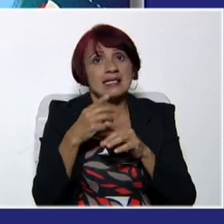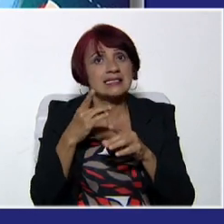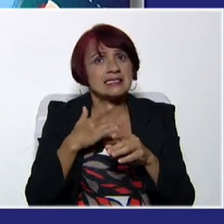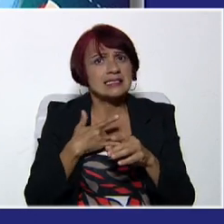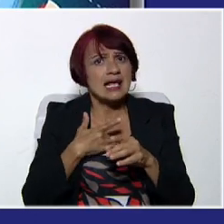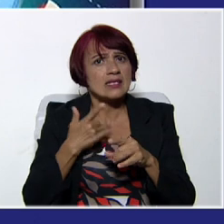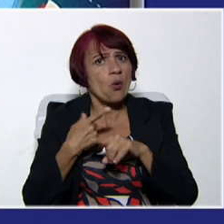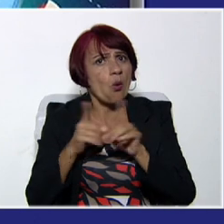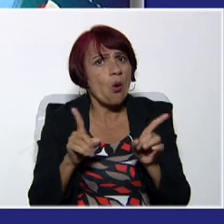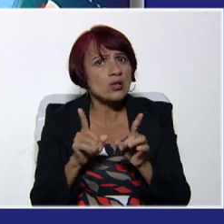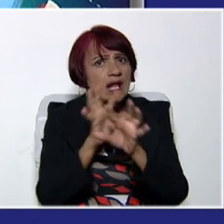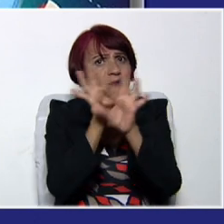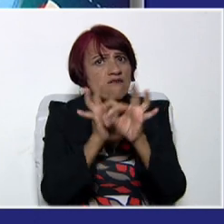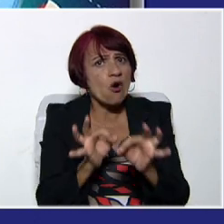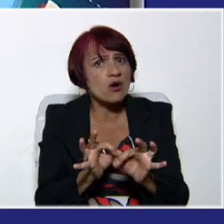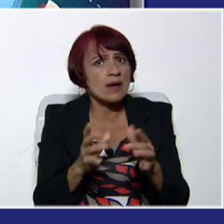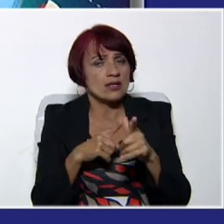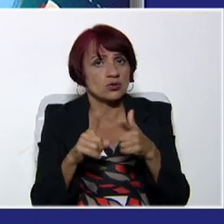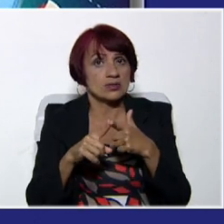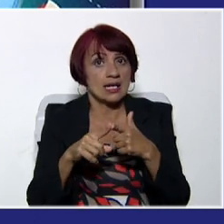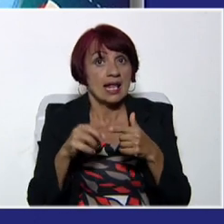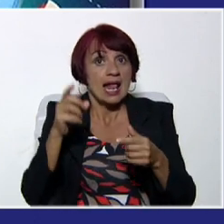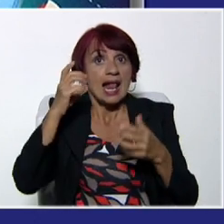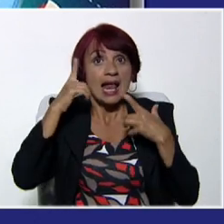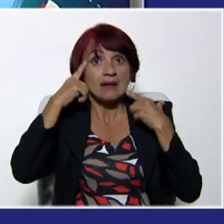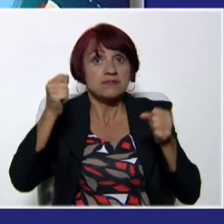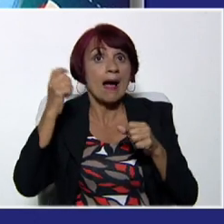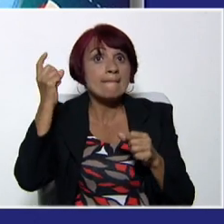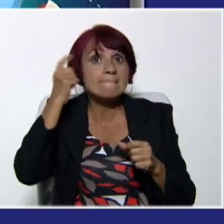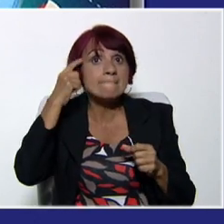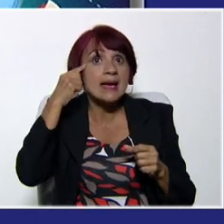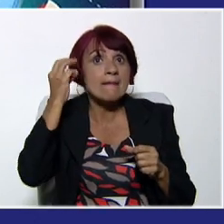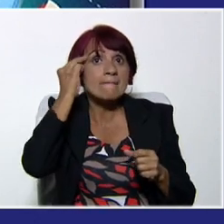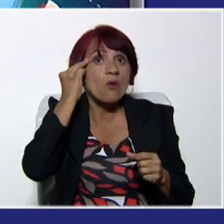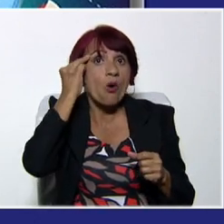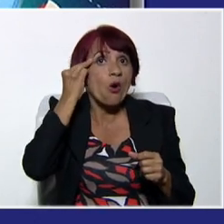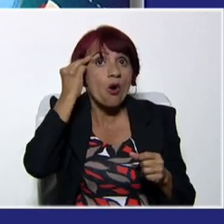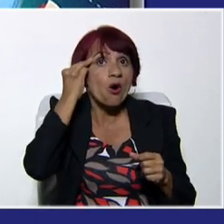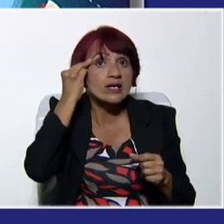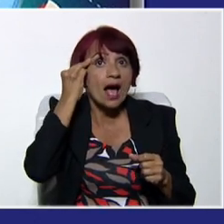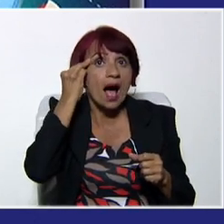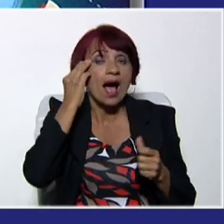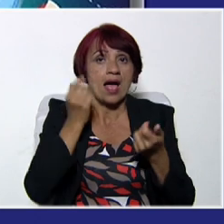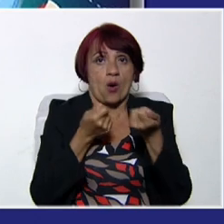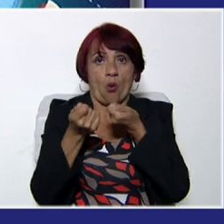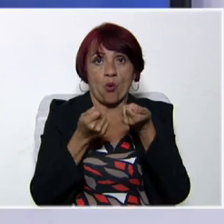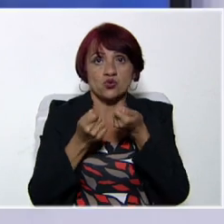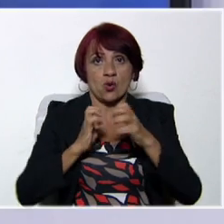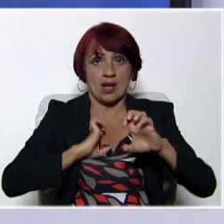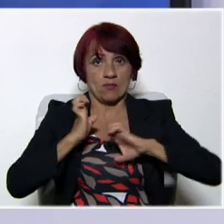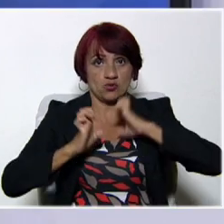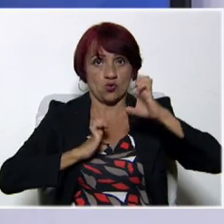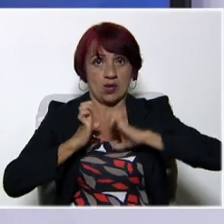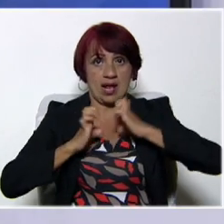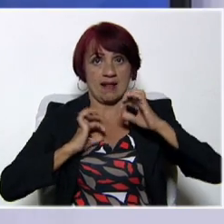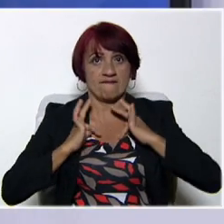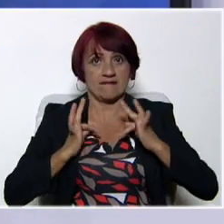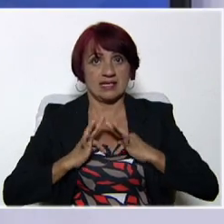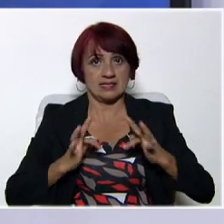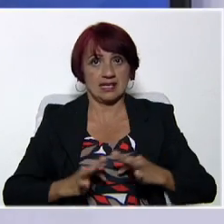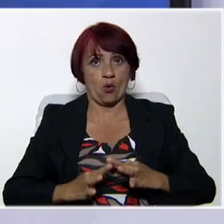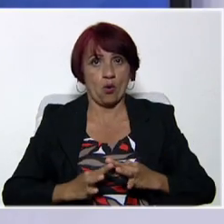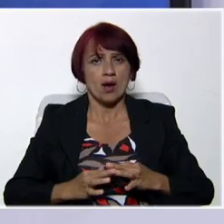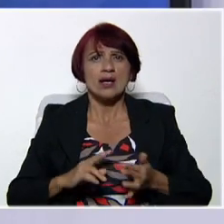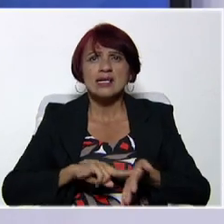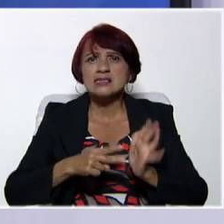sentido. La capacidad de memoria y correlación, el control emocional y físico. ¿Qué quiere decir